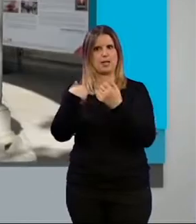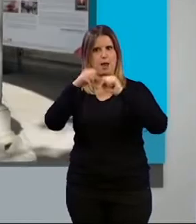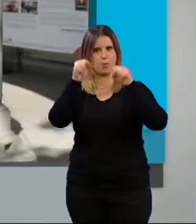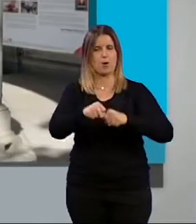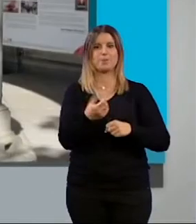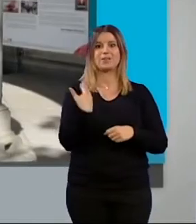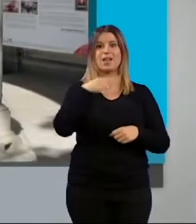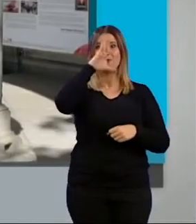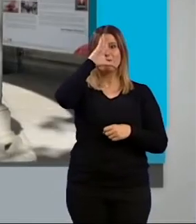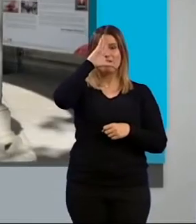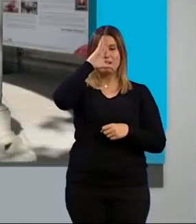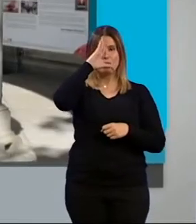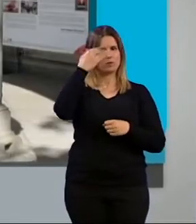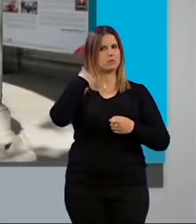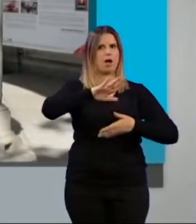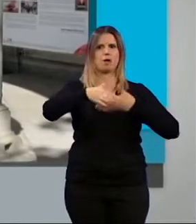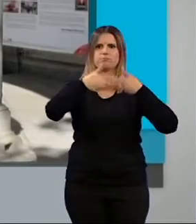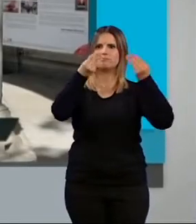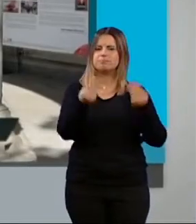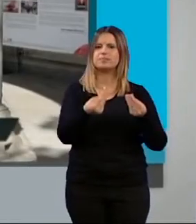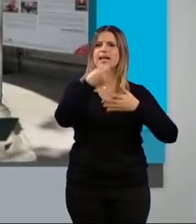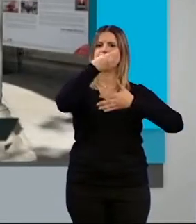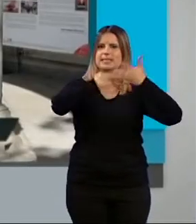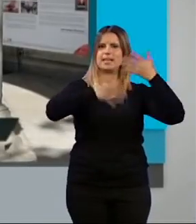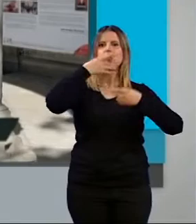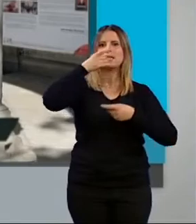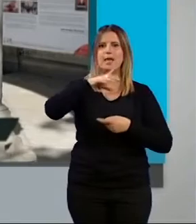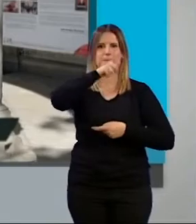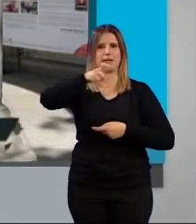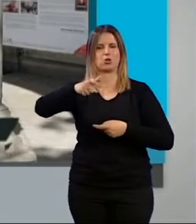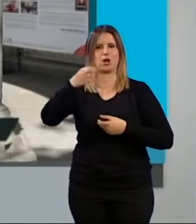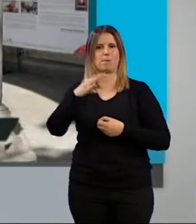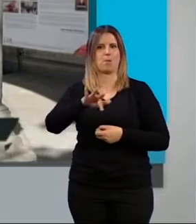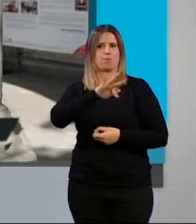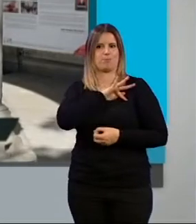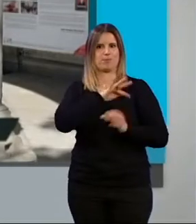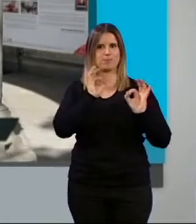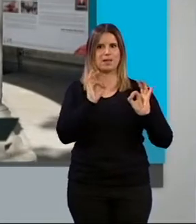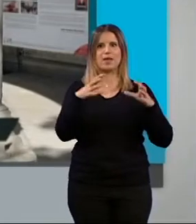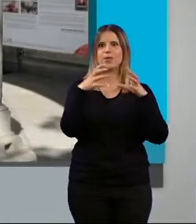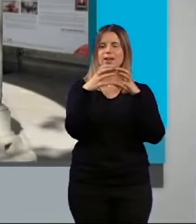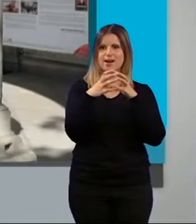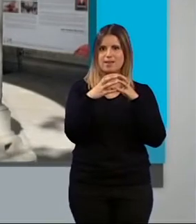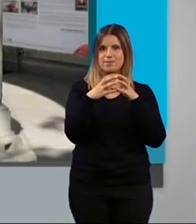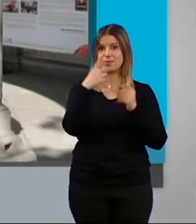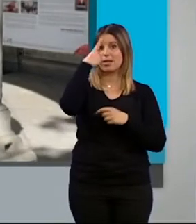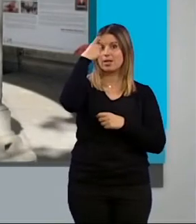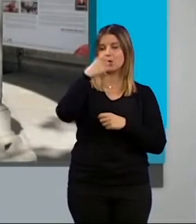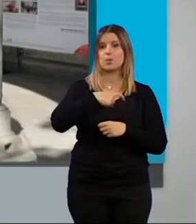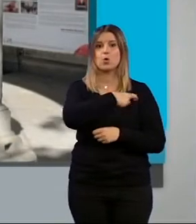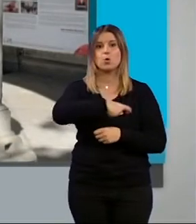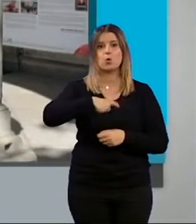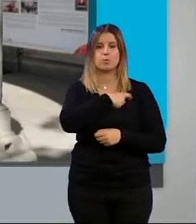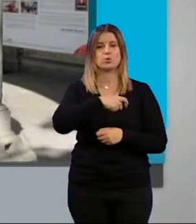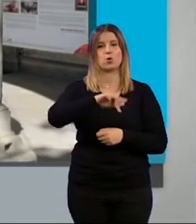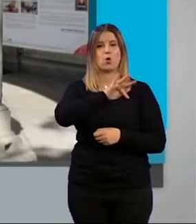mes de febrero se quedó totalmente cerrada la lista de nombramientos que van a recibir la distinción de la ciudad. Recordamos que la comisión de honores y